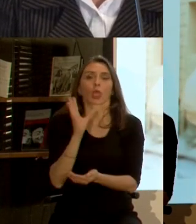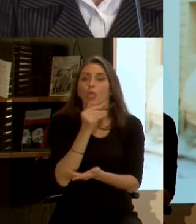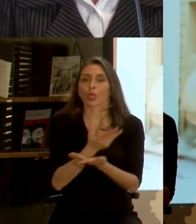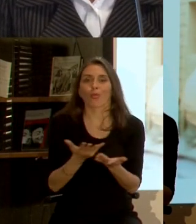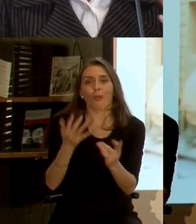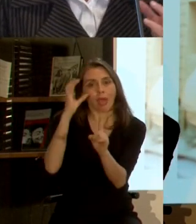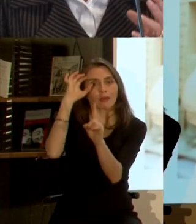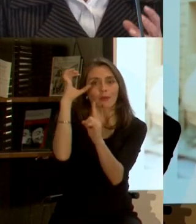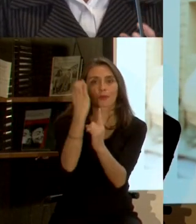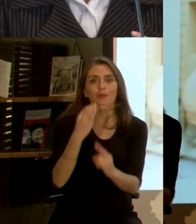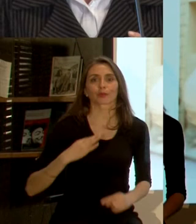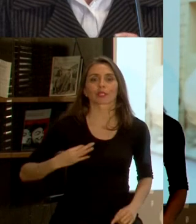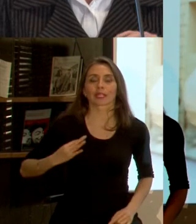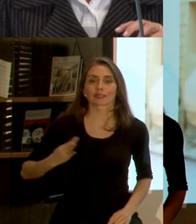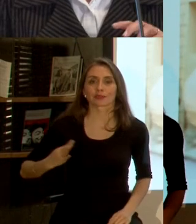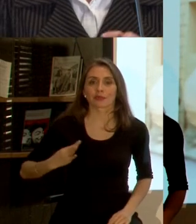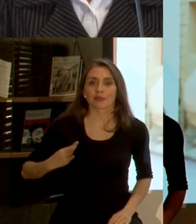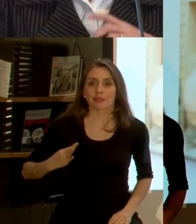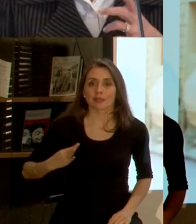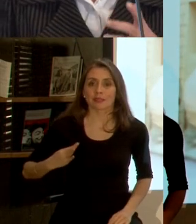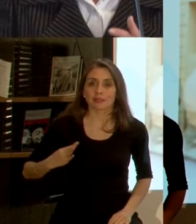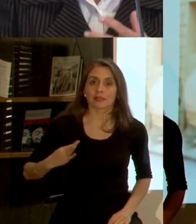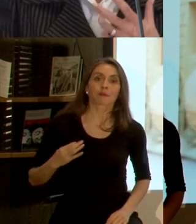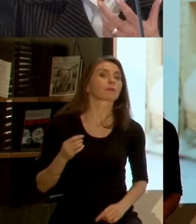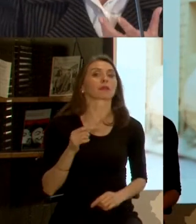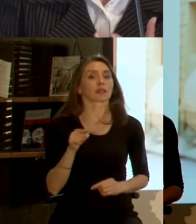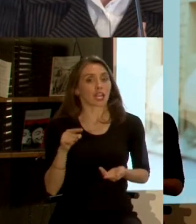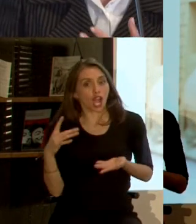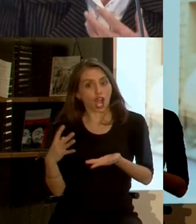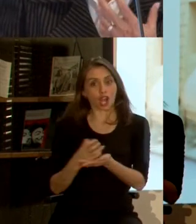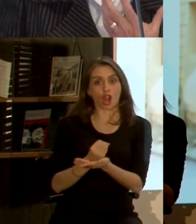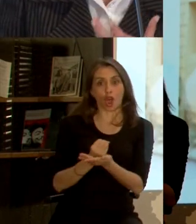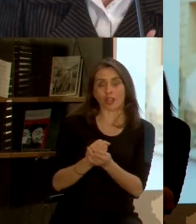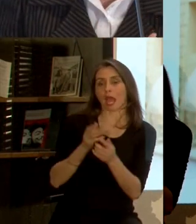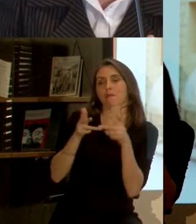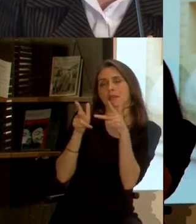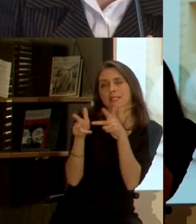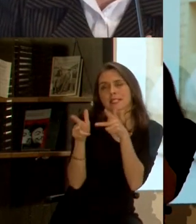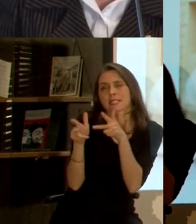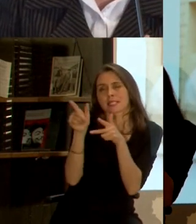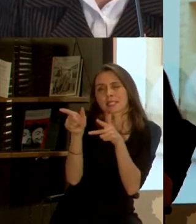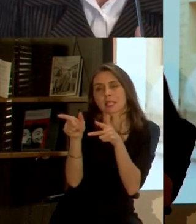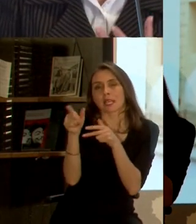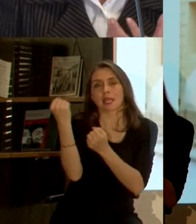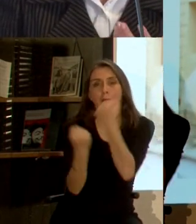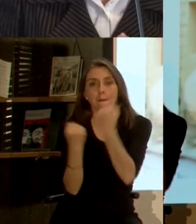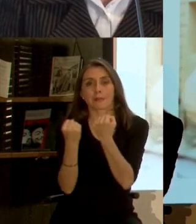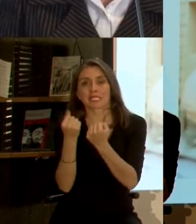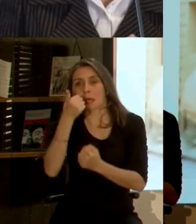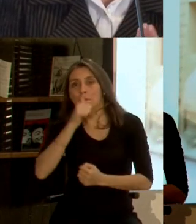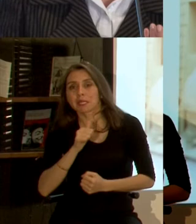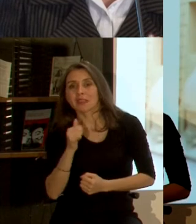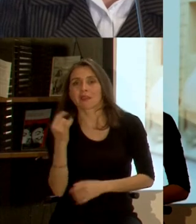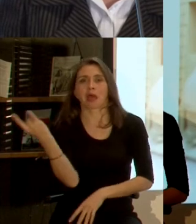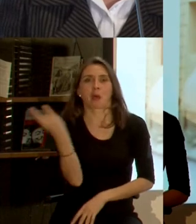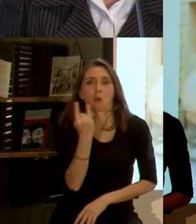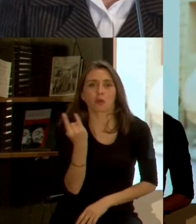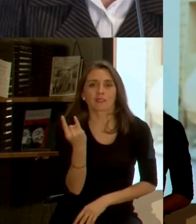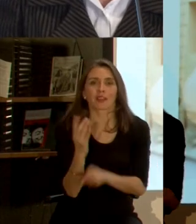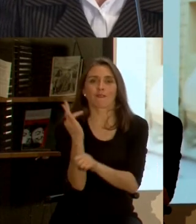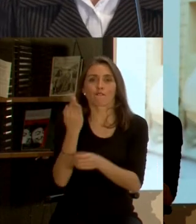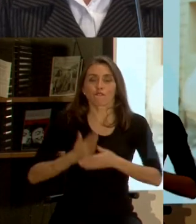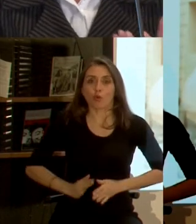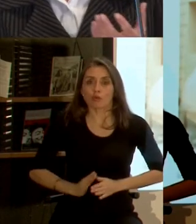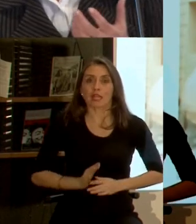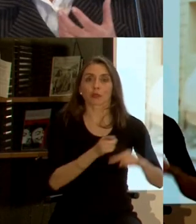ciudadana pero hemos encontrado que donde logramos interesar al sector privado universitario y